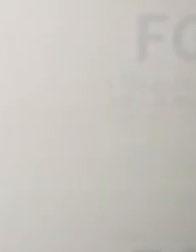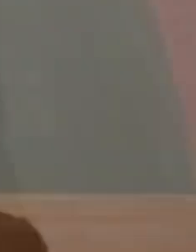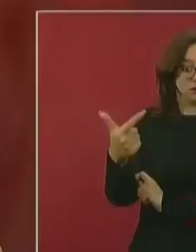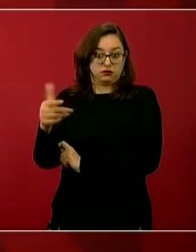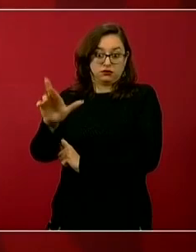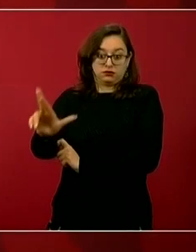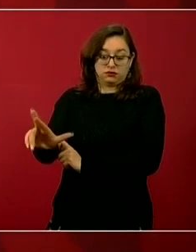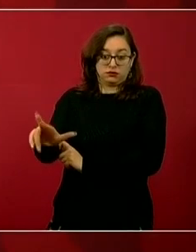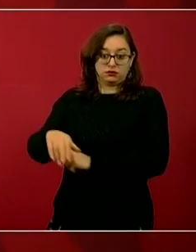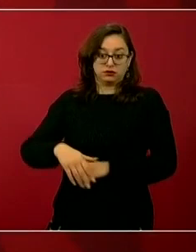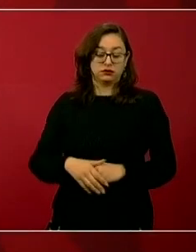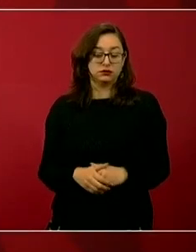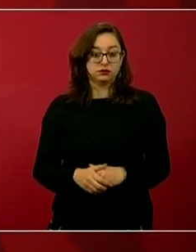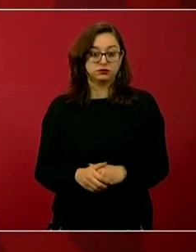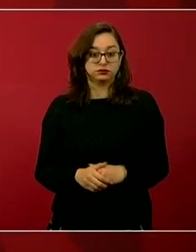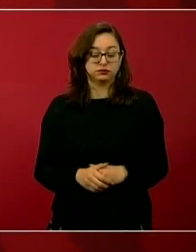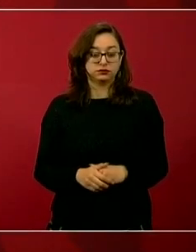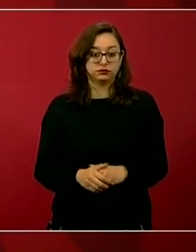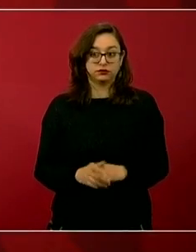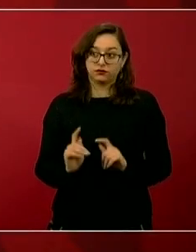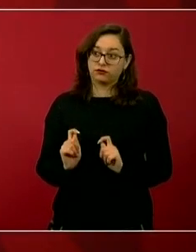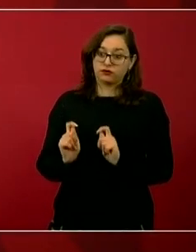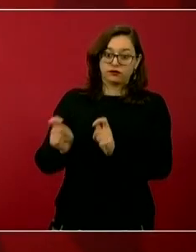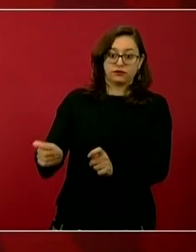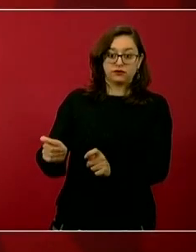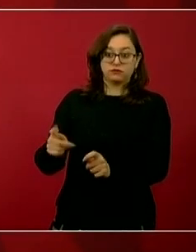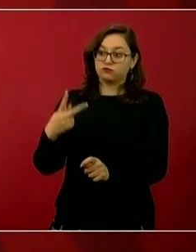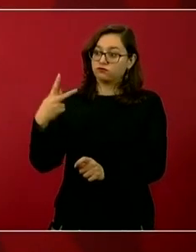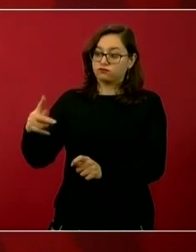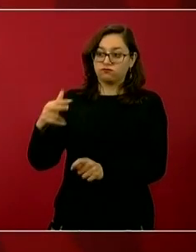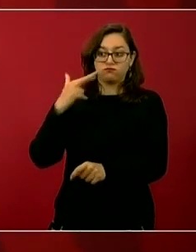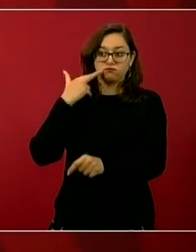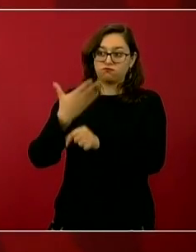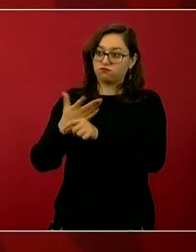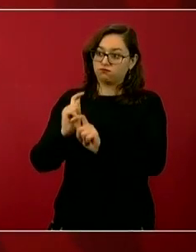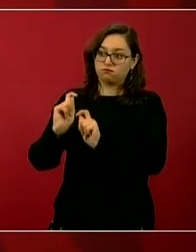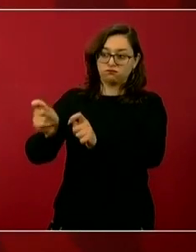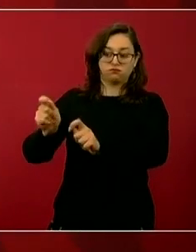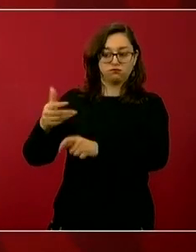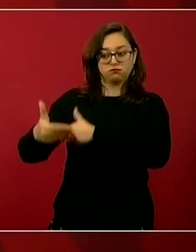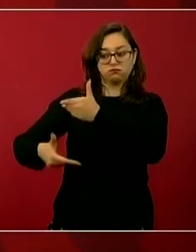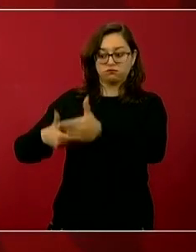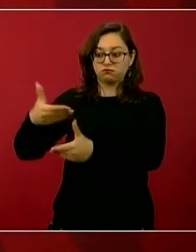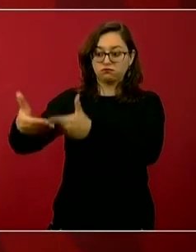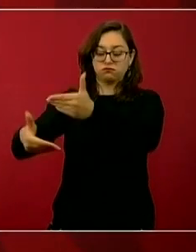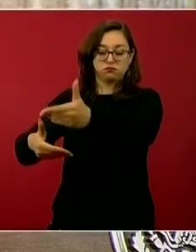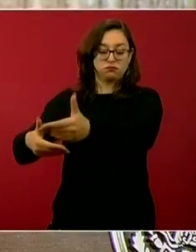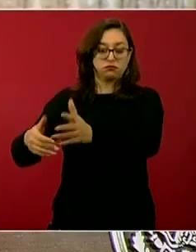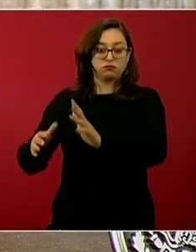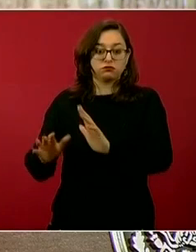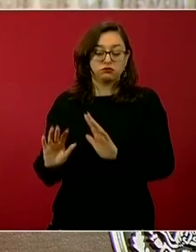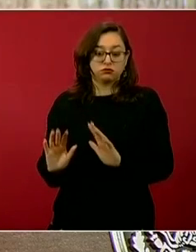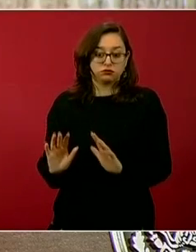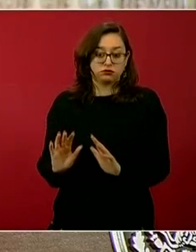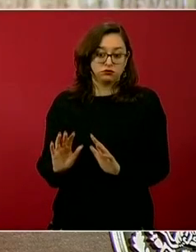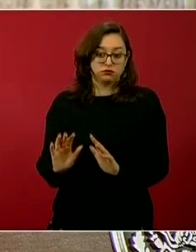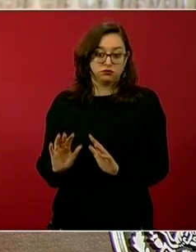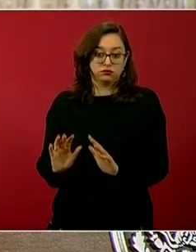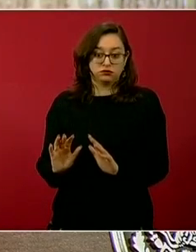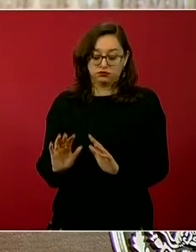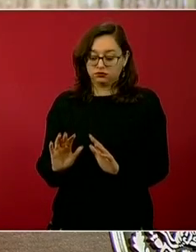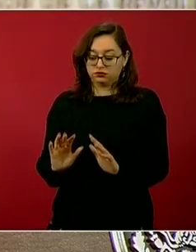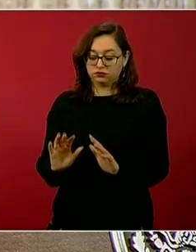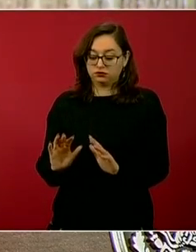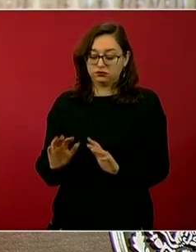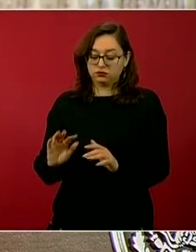Y ellos tienen este proceso y está en